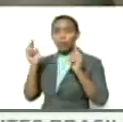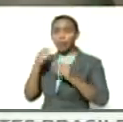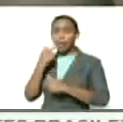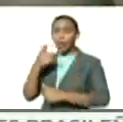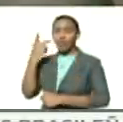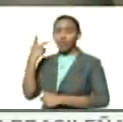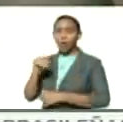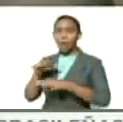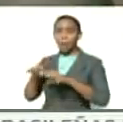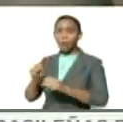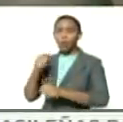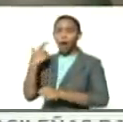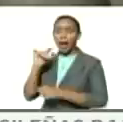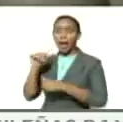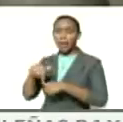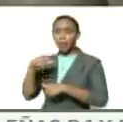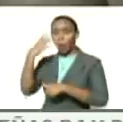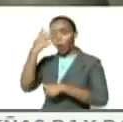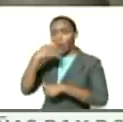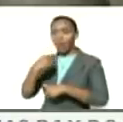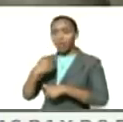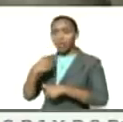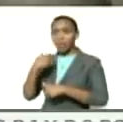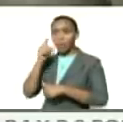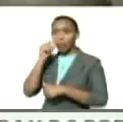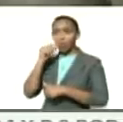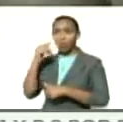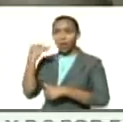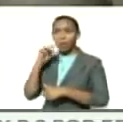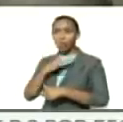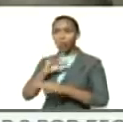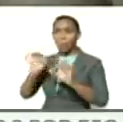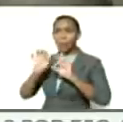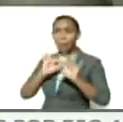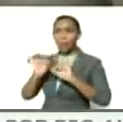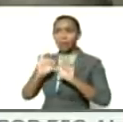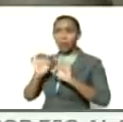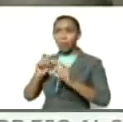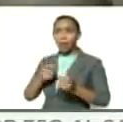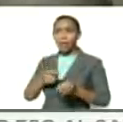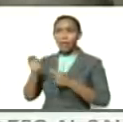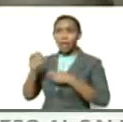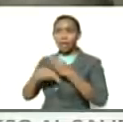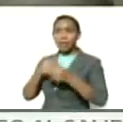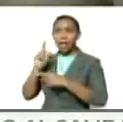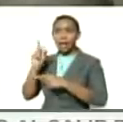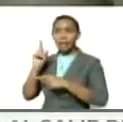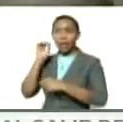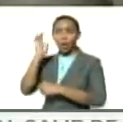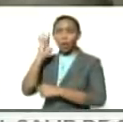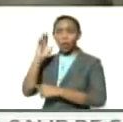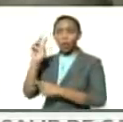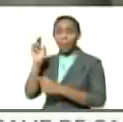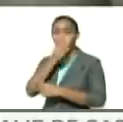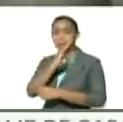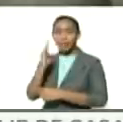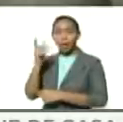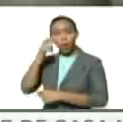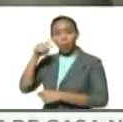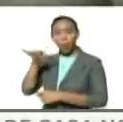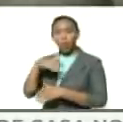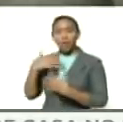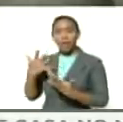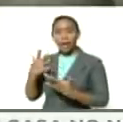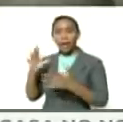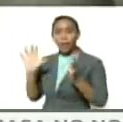imperialismo cuente con estos jóvenes y muchachos que estamos preparados para llevar a cabo este congreso bicentenario de los pueblos que